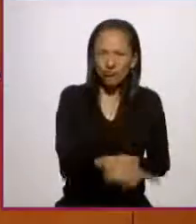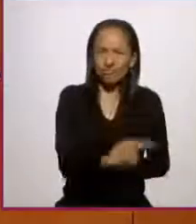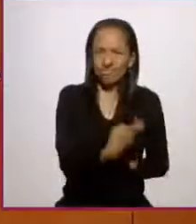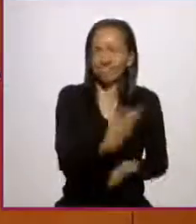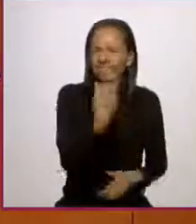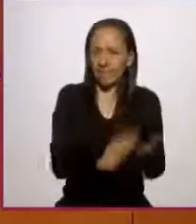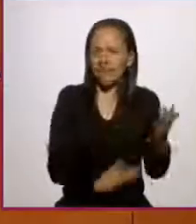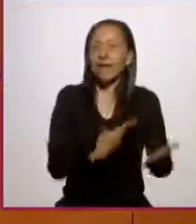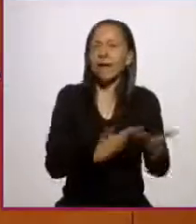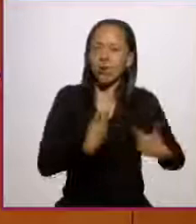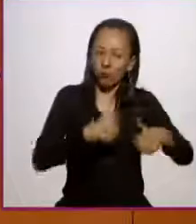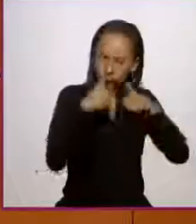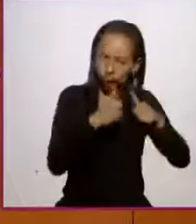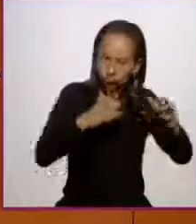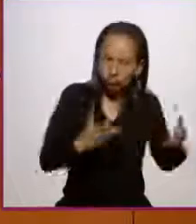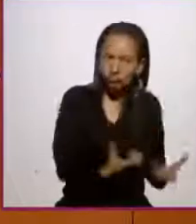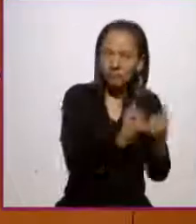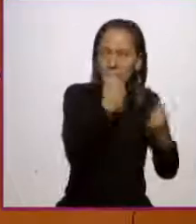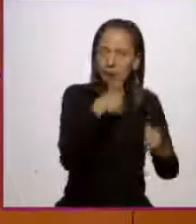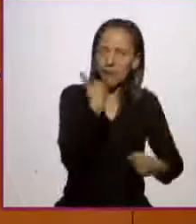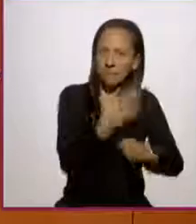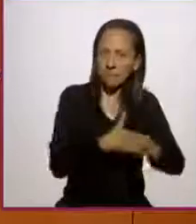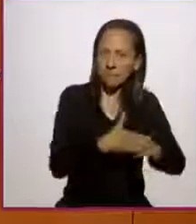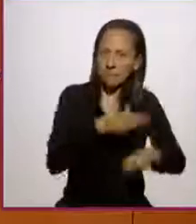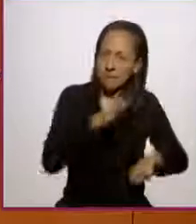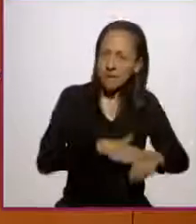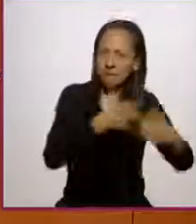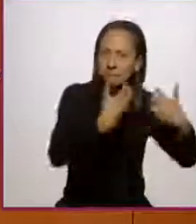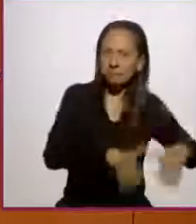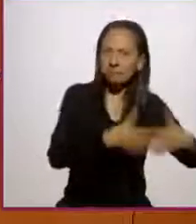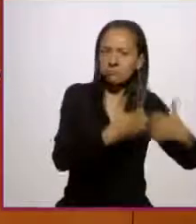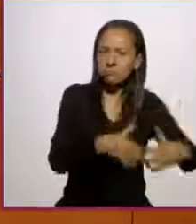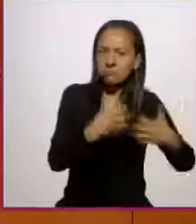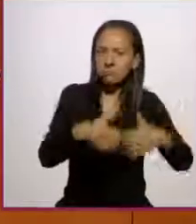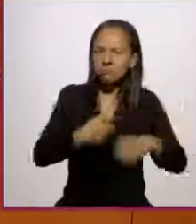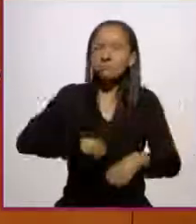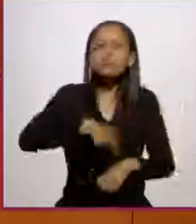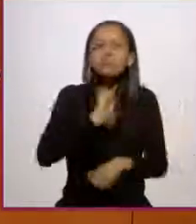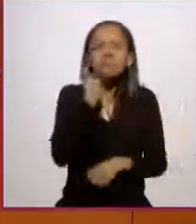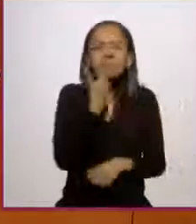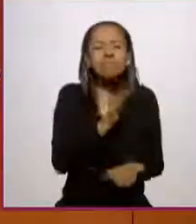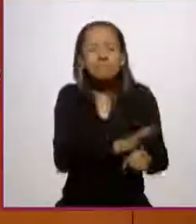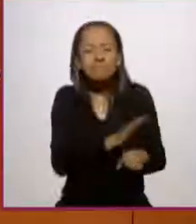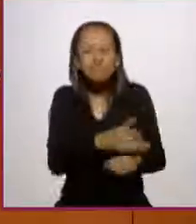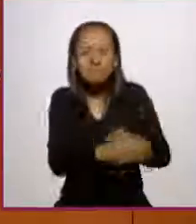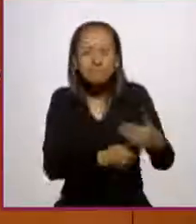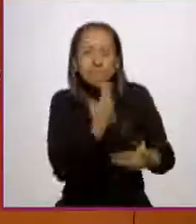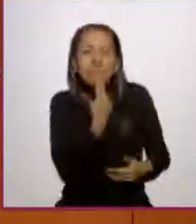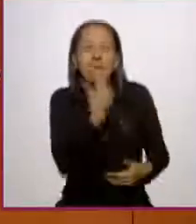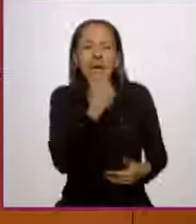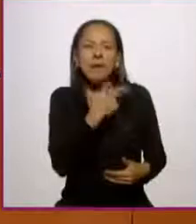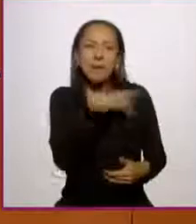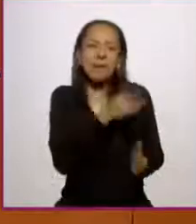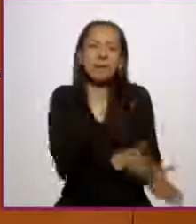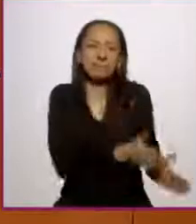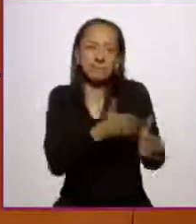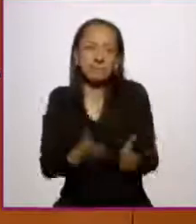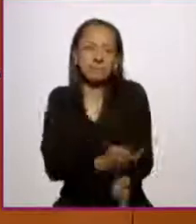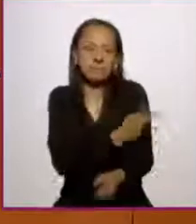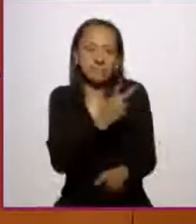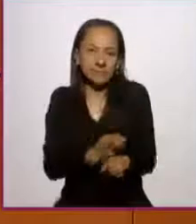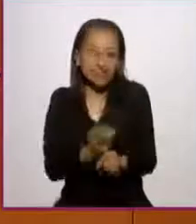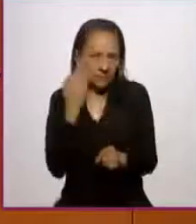la producción. ¿Qué es lo que vamos a buscar? Mejores condiciones para ellos, pero esa es la segunda etapa, ya los